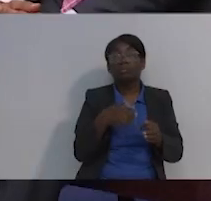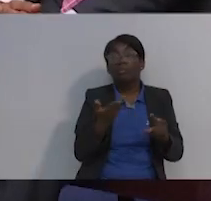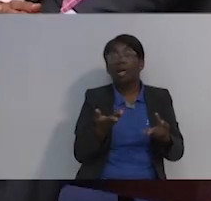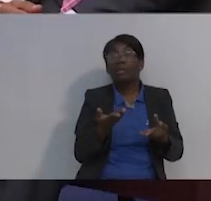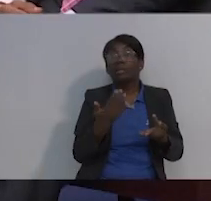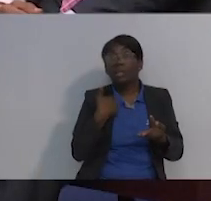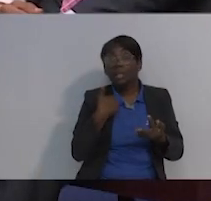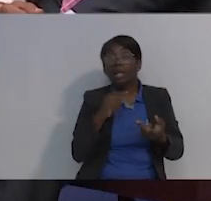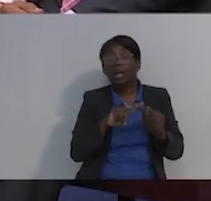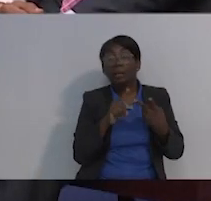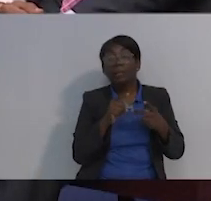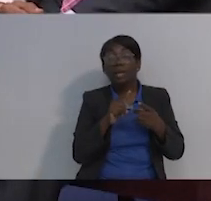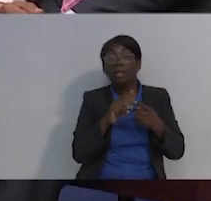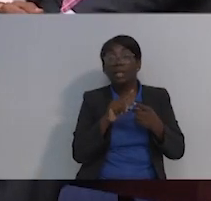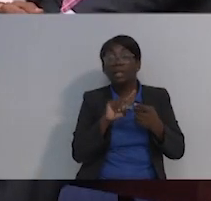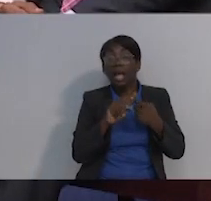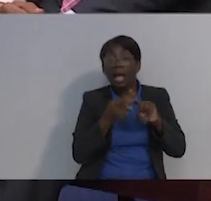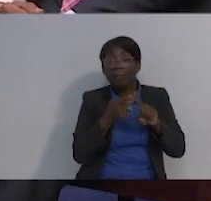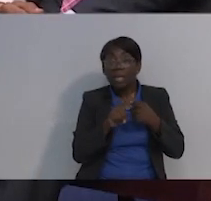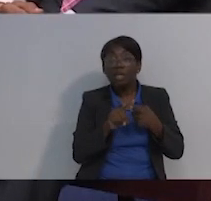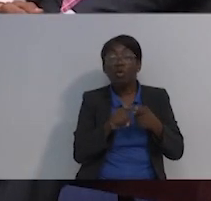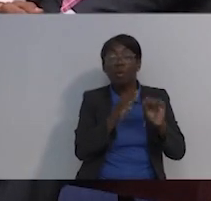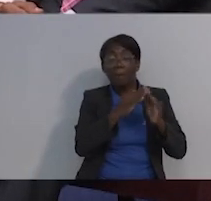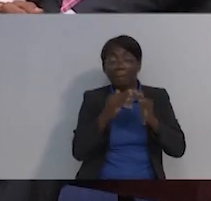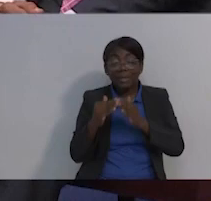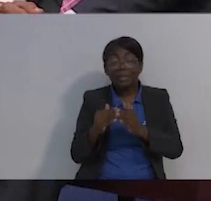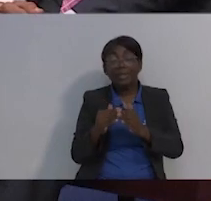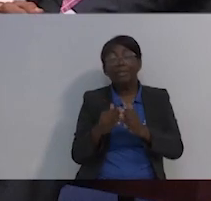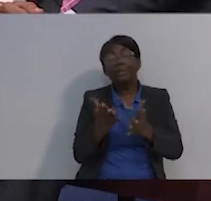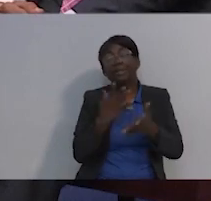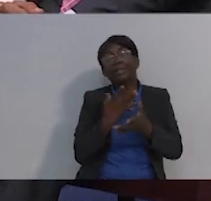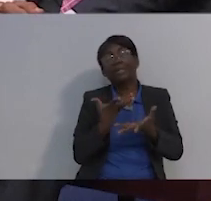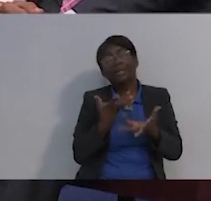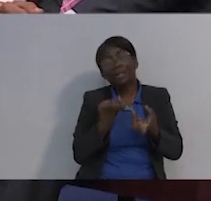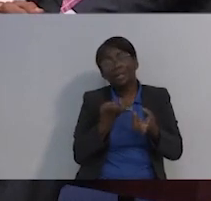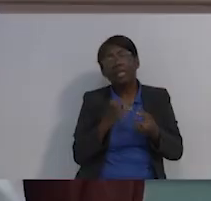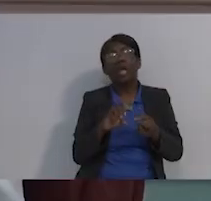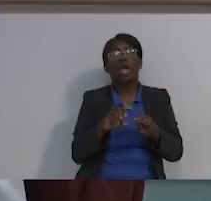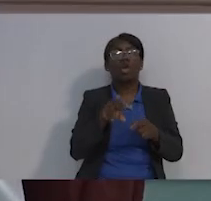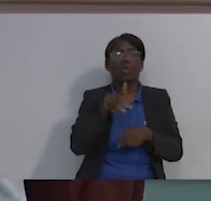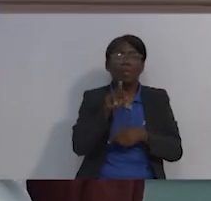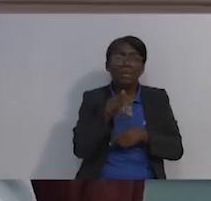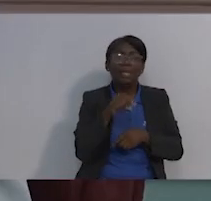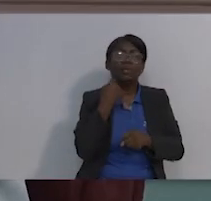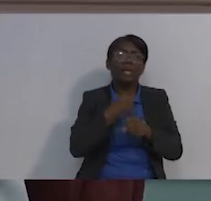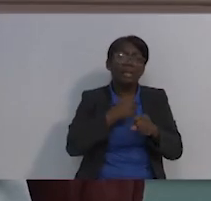trabajo. La idea es... Y hay gente solidaria, aunque no te conozcan. Claro, por supuesto. Y la idea es de alguna manera